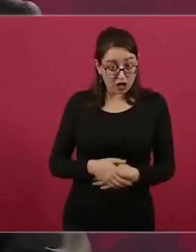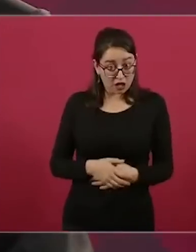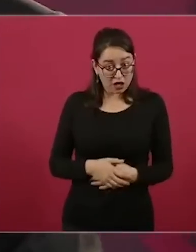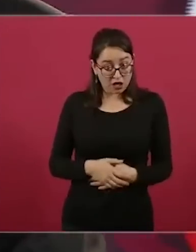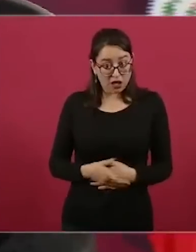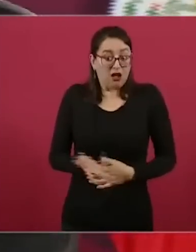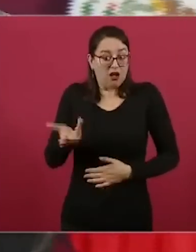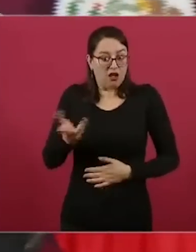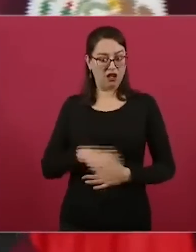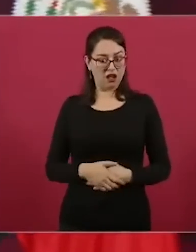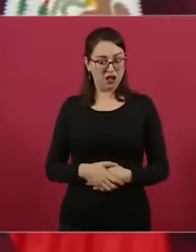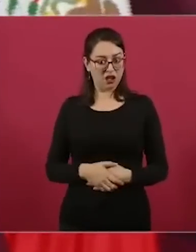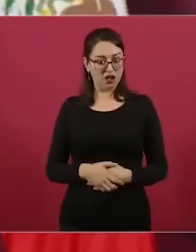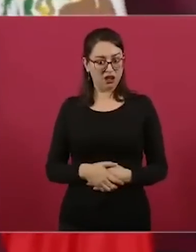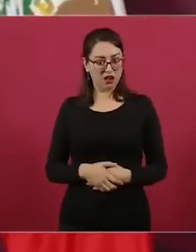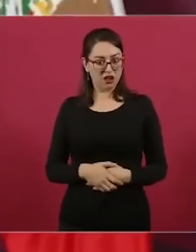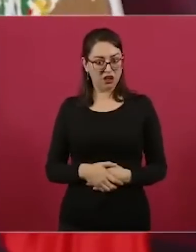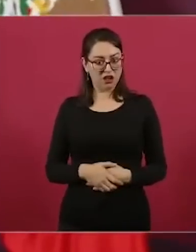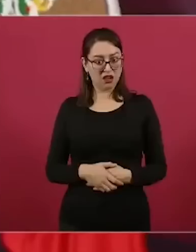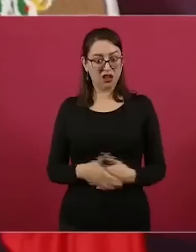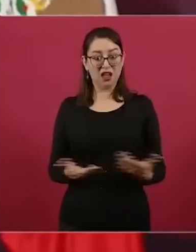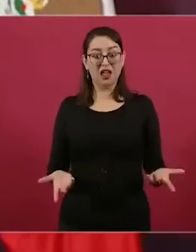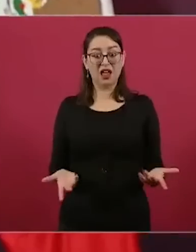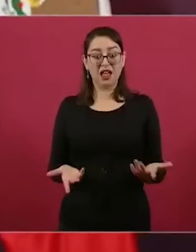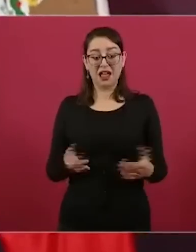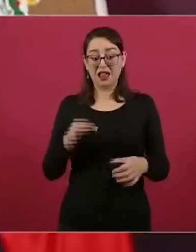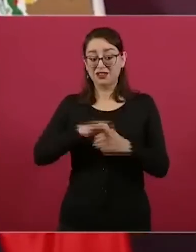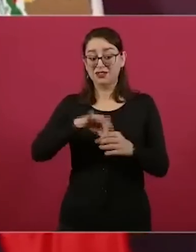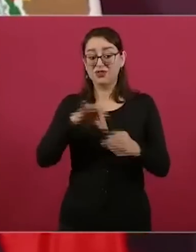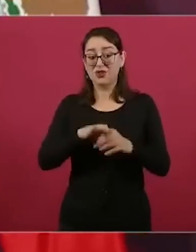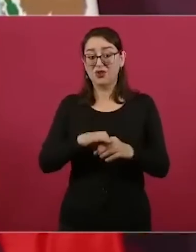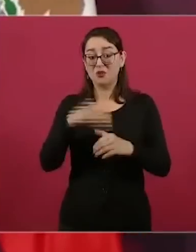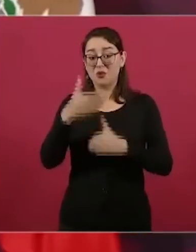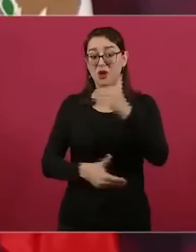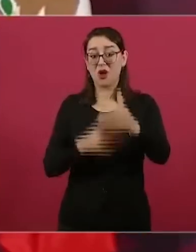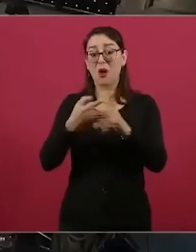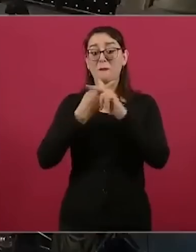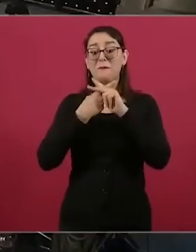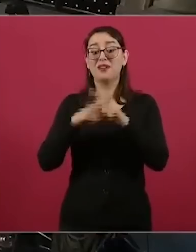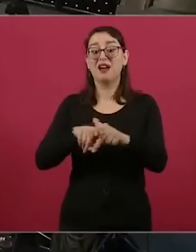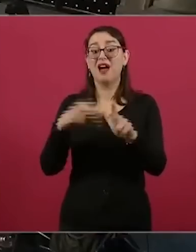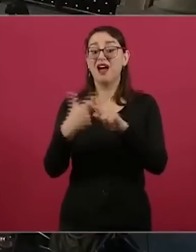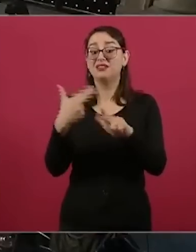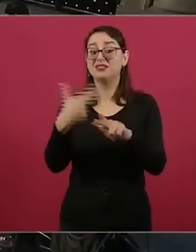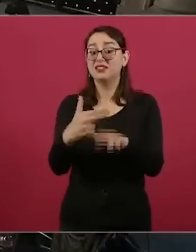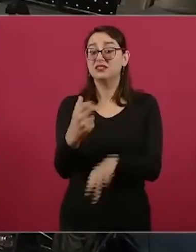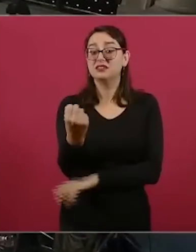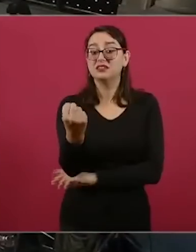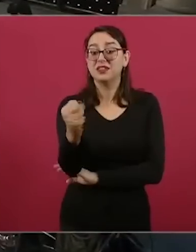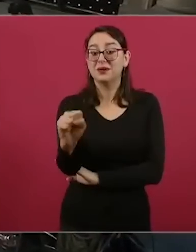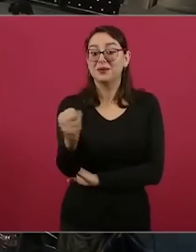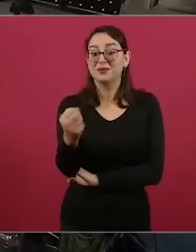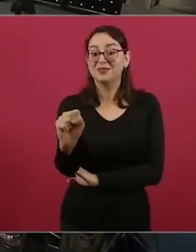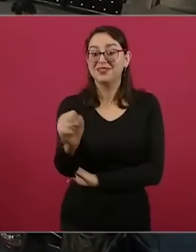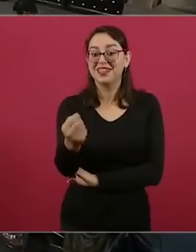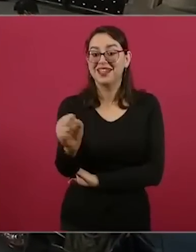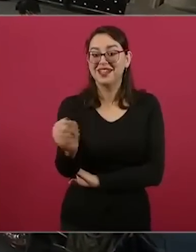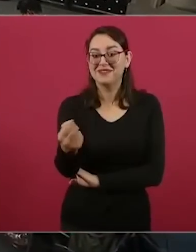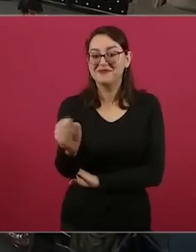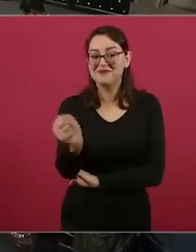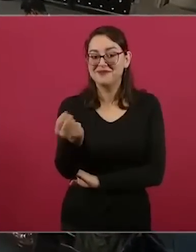todavía no. Empieza el proceso electoral hasta septiembre. Pero septiembre ya va a otra cosa. En septiembre